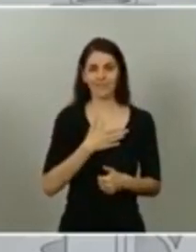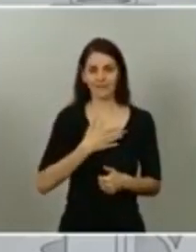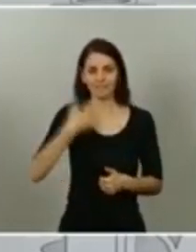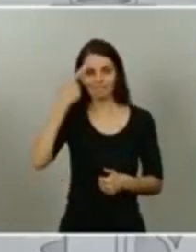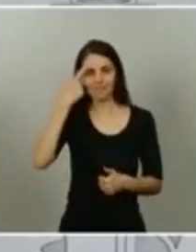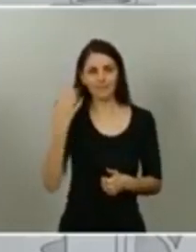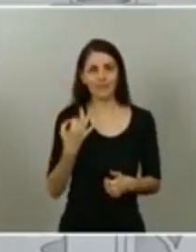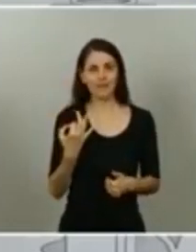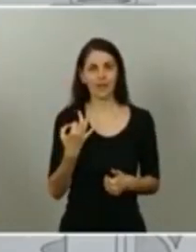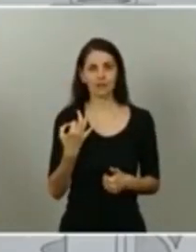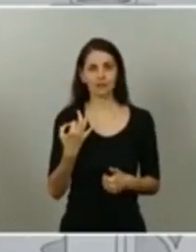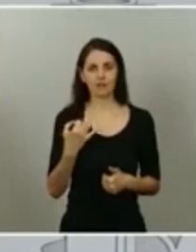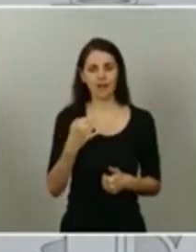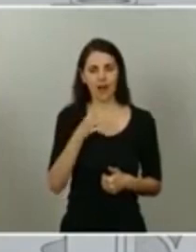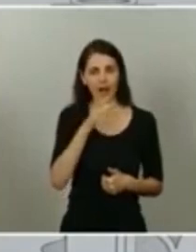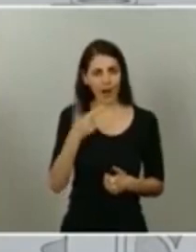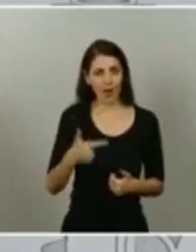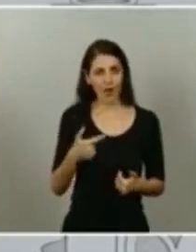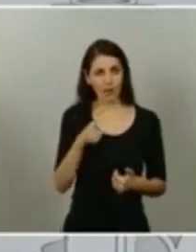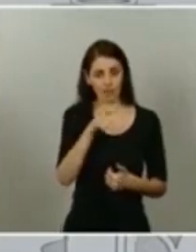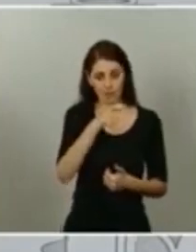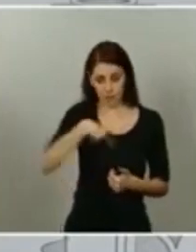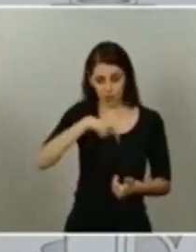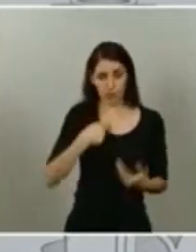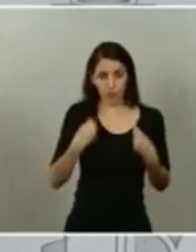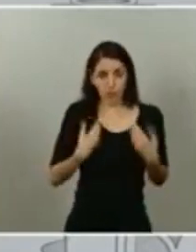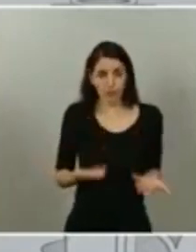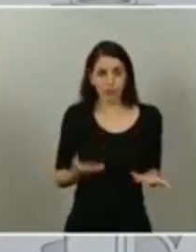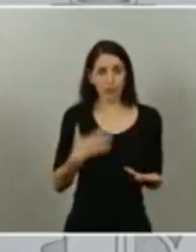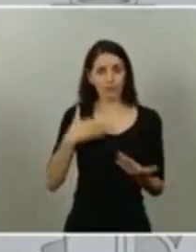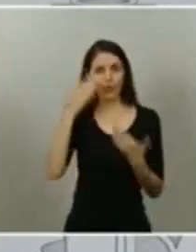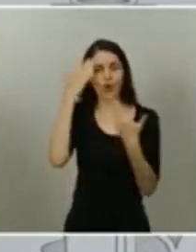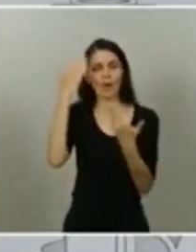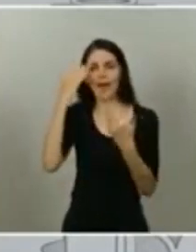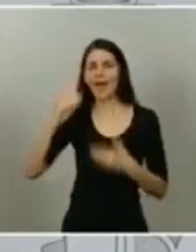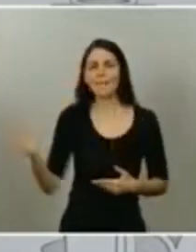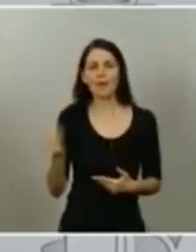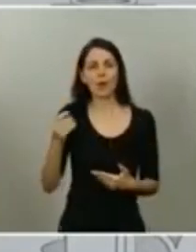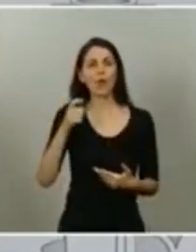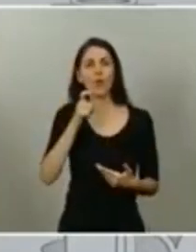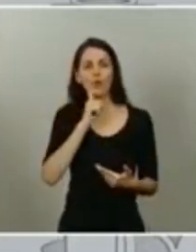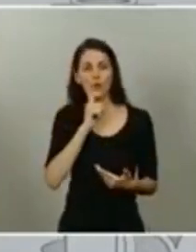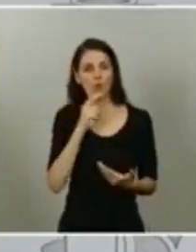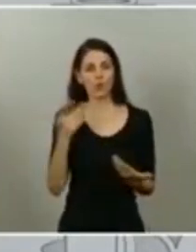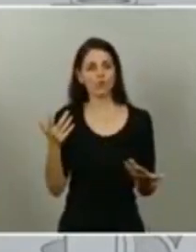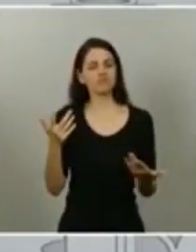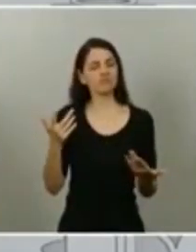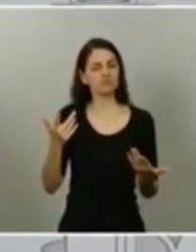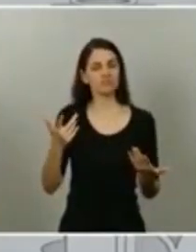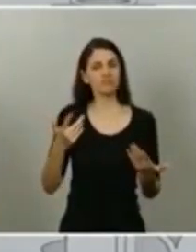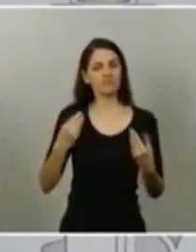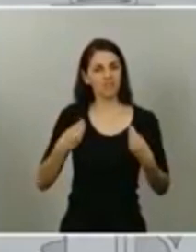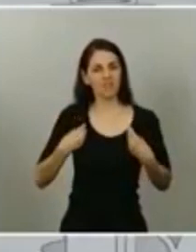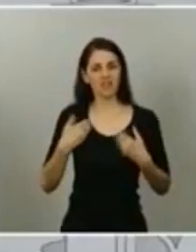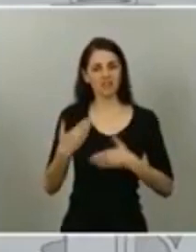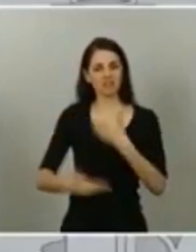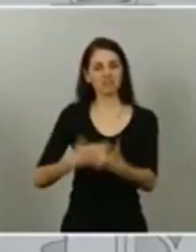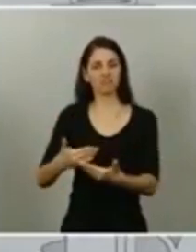podemos hacer a los fallecidos es honrar la vida, hacer un país mejor, más justo, más vivible.